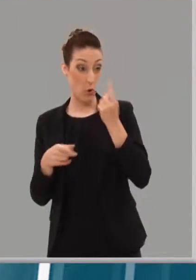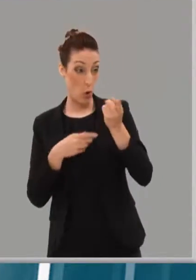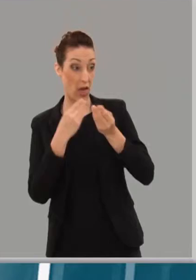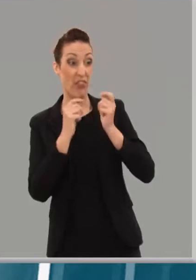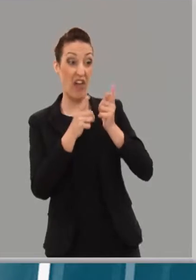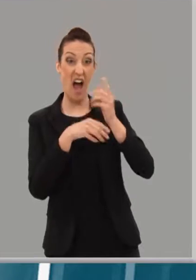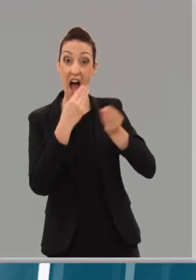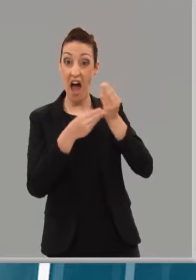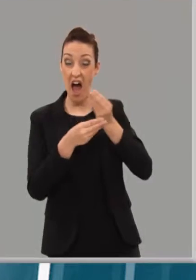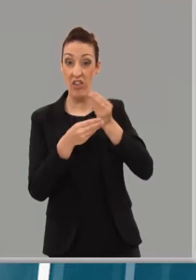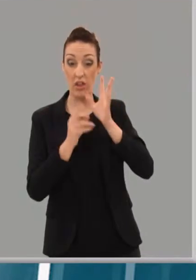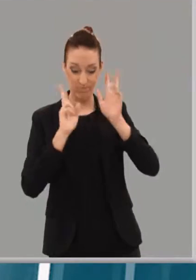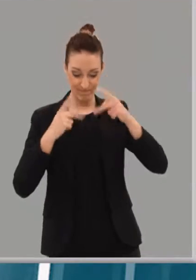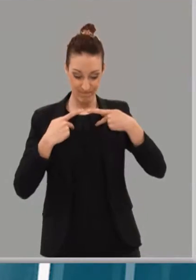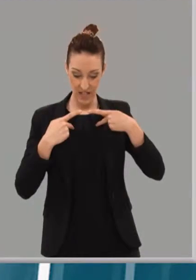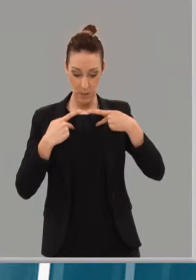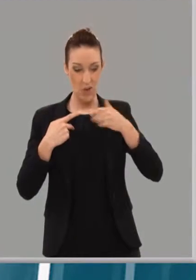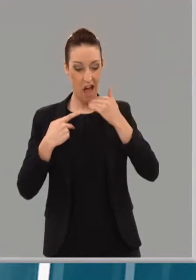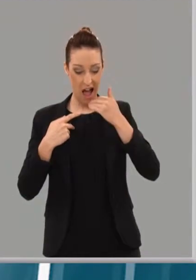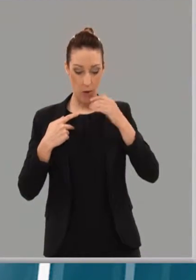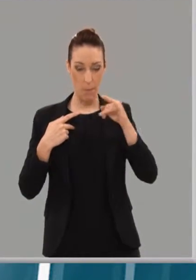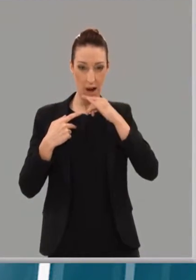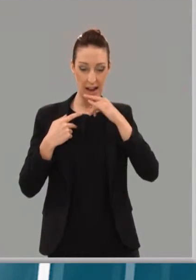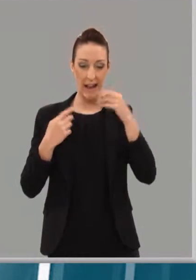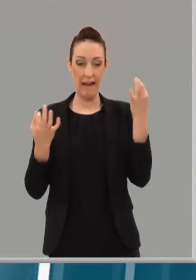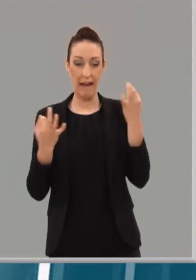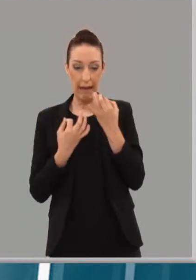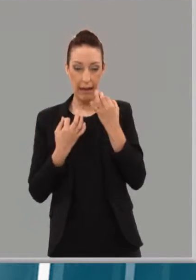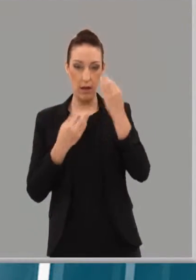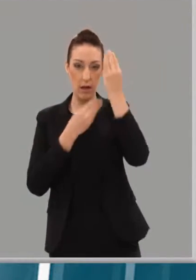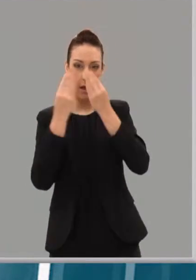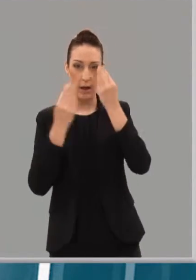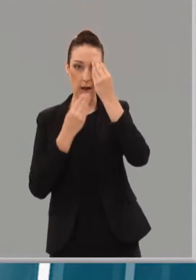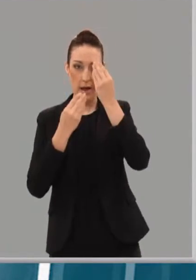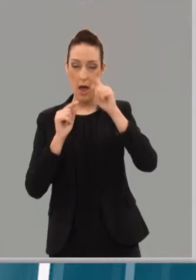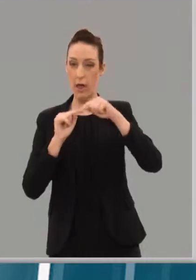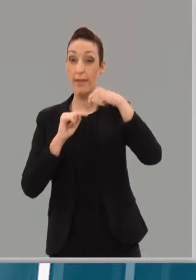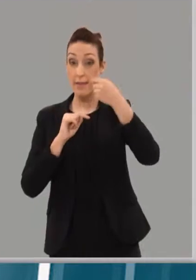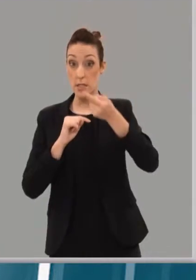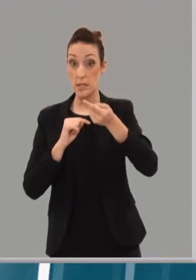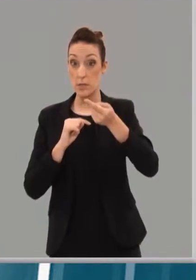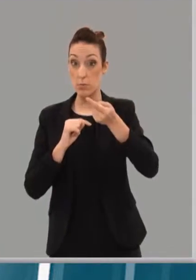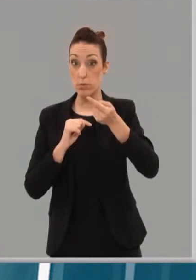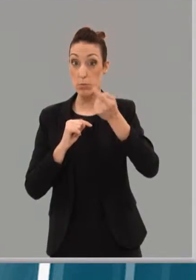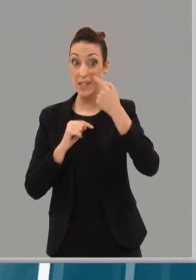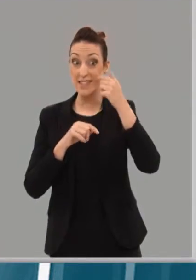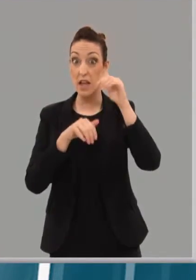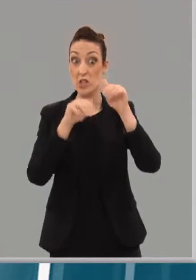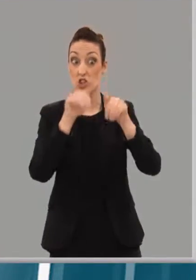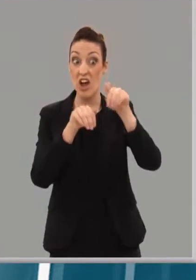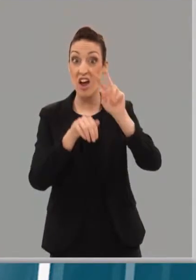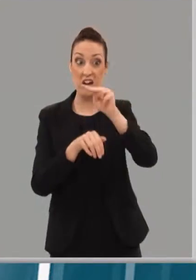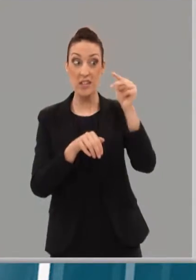autocrítica y luego, por supuesto, hacer una lectura responsable e inteligente de los resultados